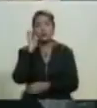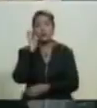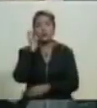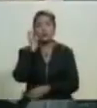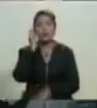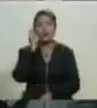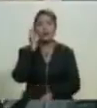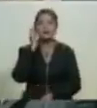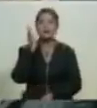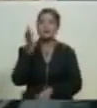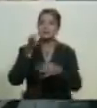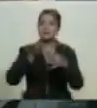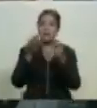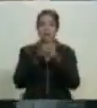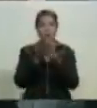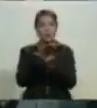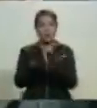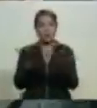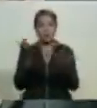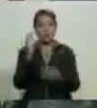esté siempre con ustedes